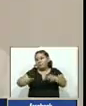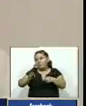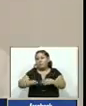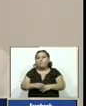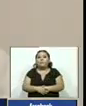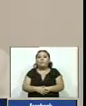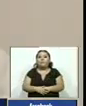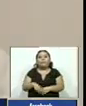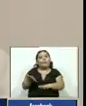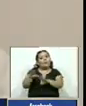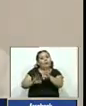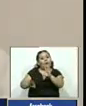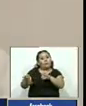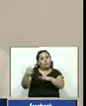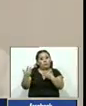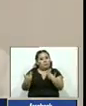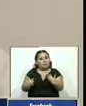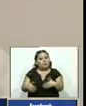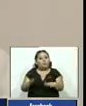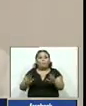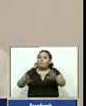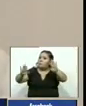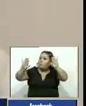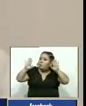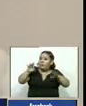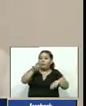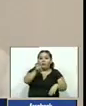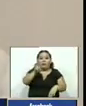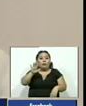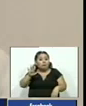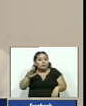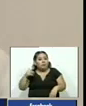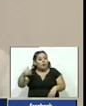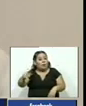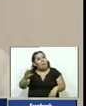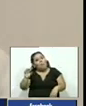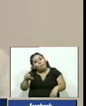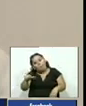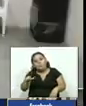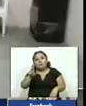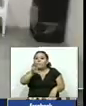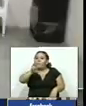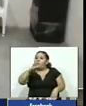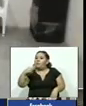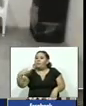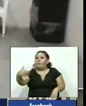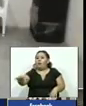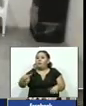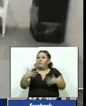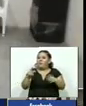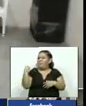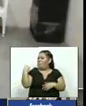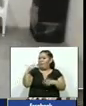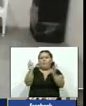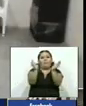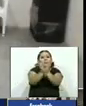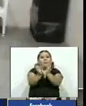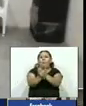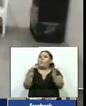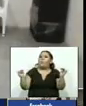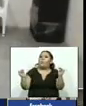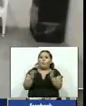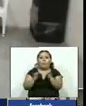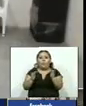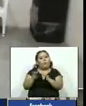algunos fueron condenados a 15 y hasta 30 años de prisión en el mes de mayo pasado por iguales delitos